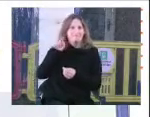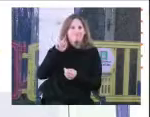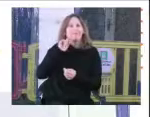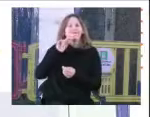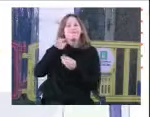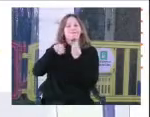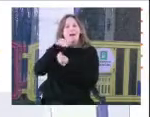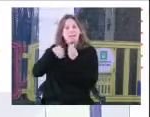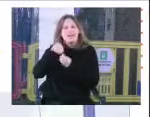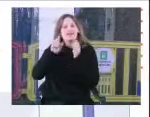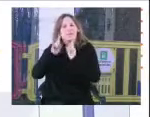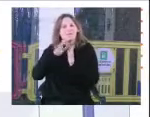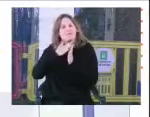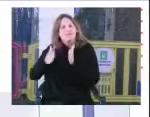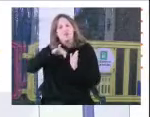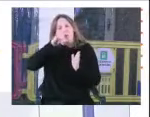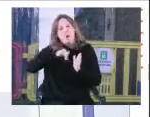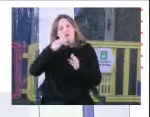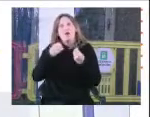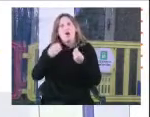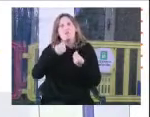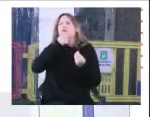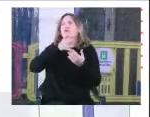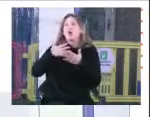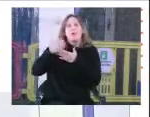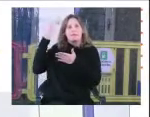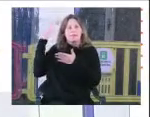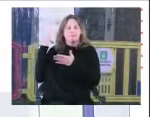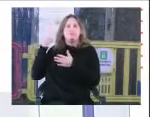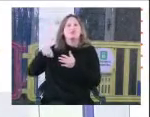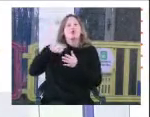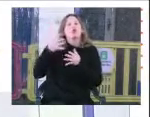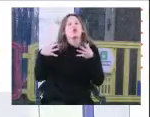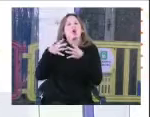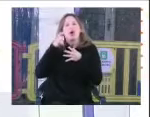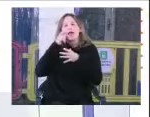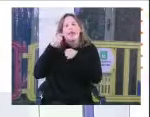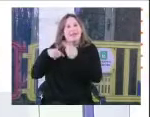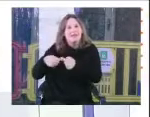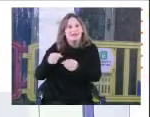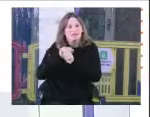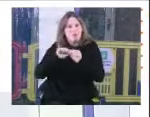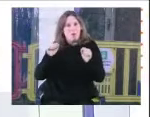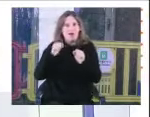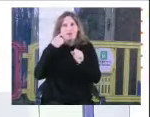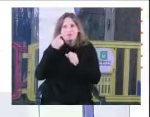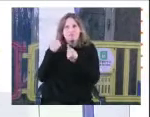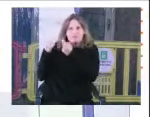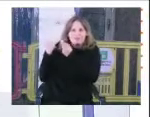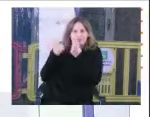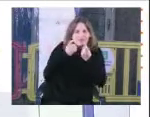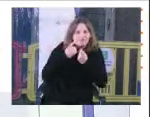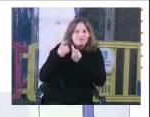si las vecinas de ese barrio, otras generaciones van a poder participar de ese relato y escuchar esas